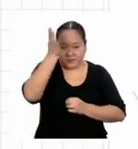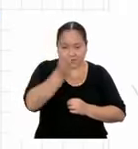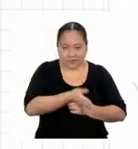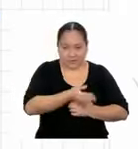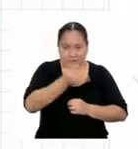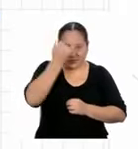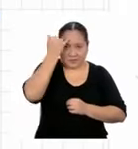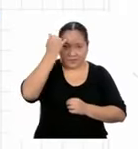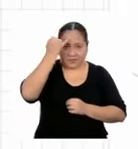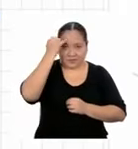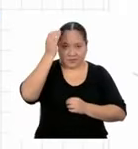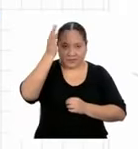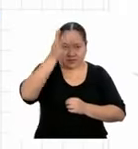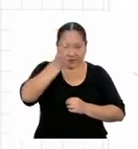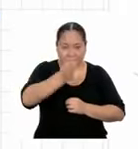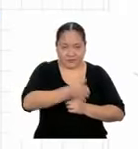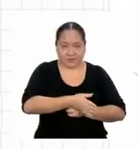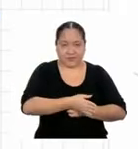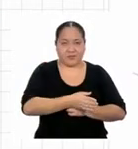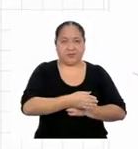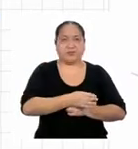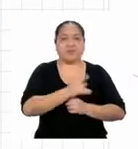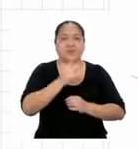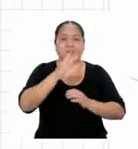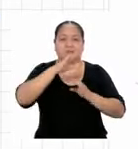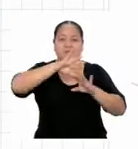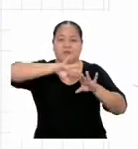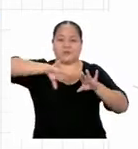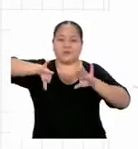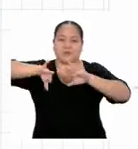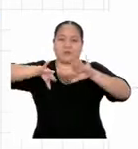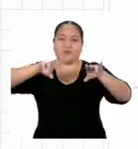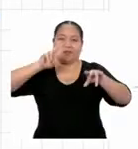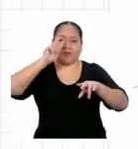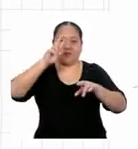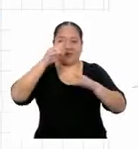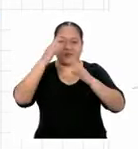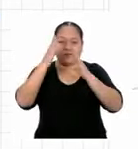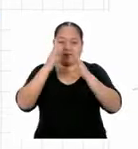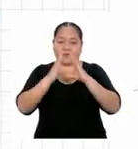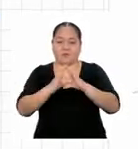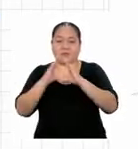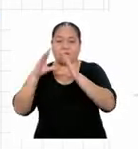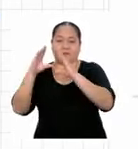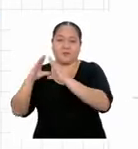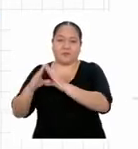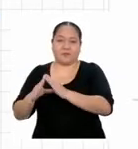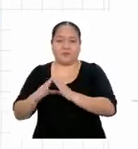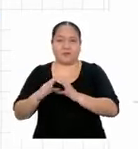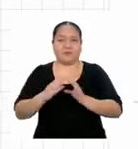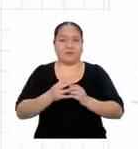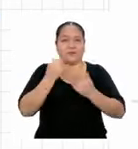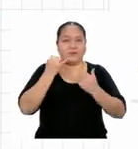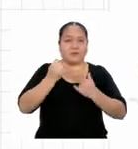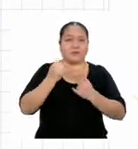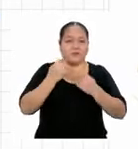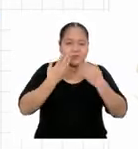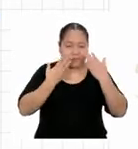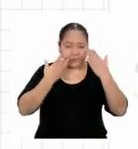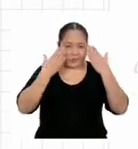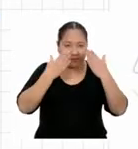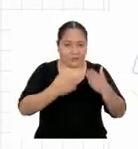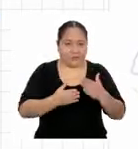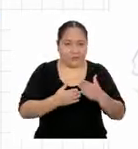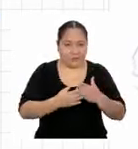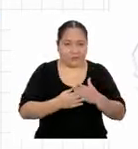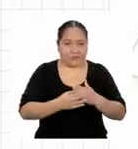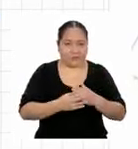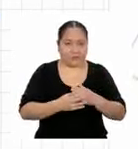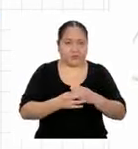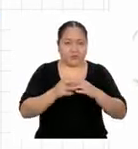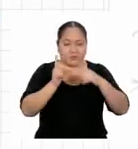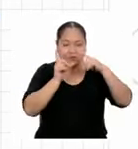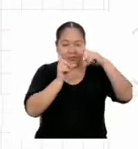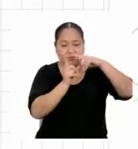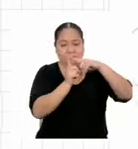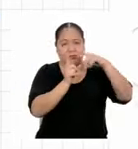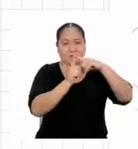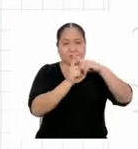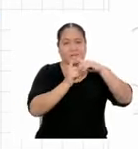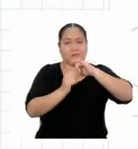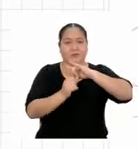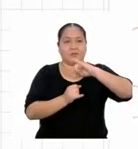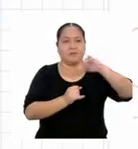imaginaria que creamos dividió esa figura en dos triángulos. Ahora me voy a enfocar en el triángulo de la izquierda.